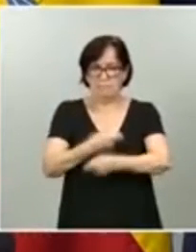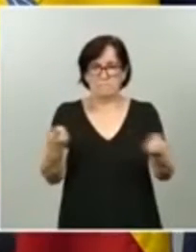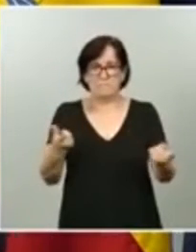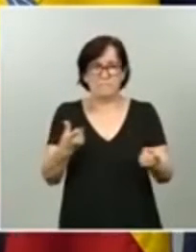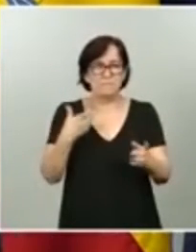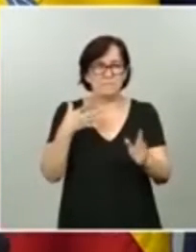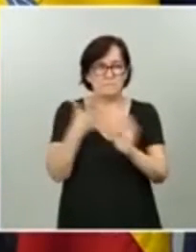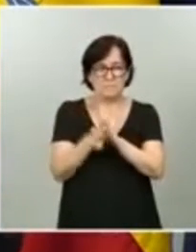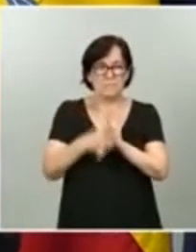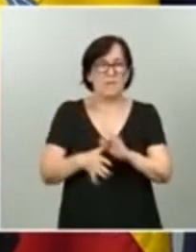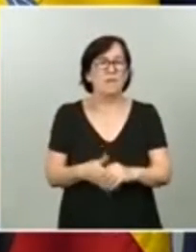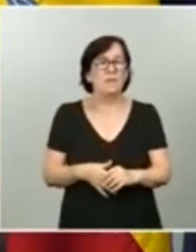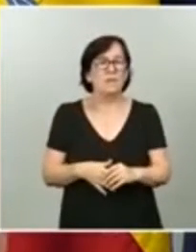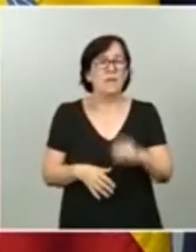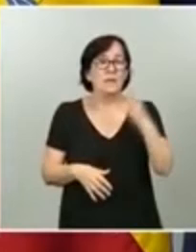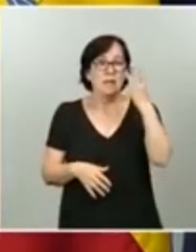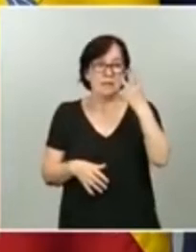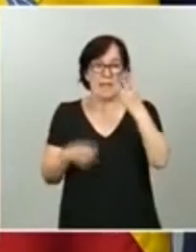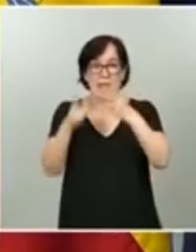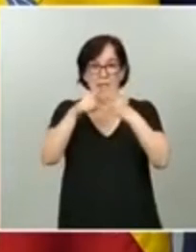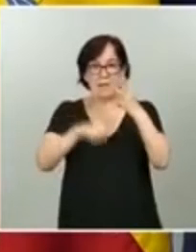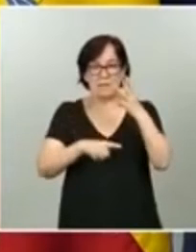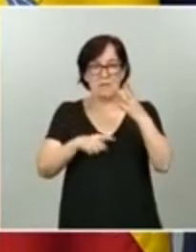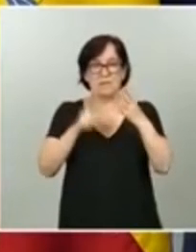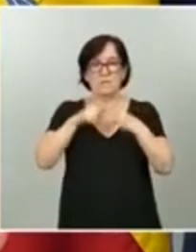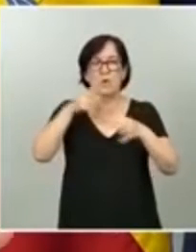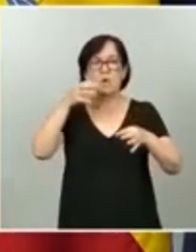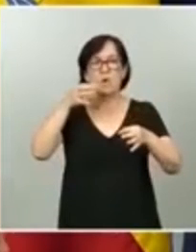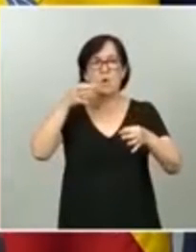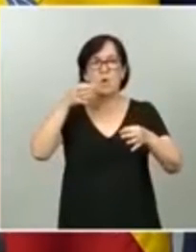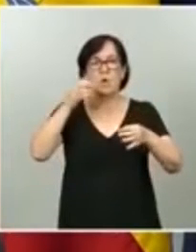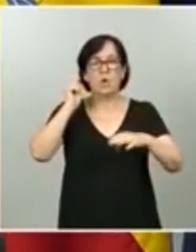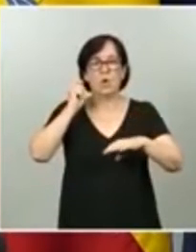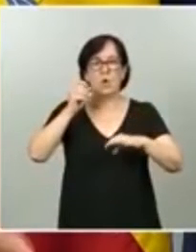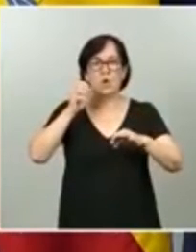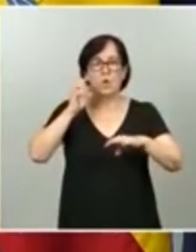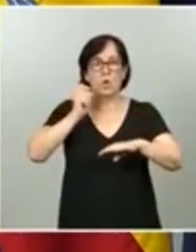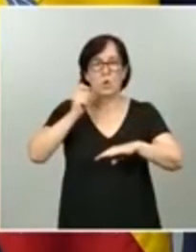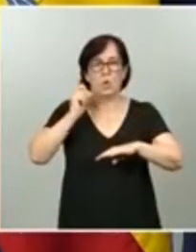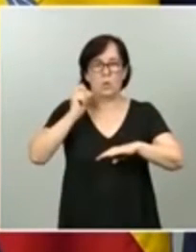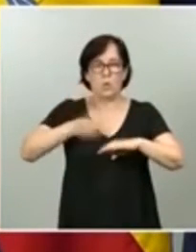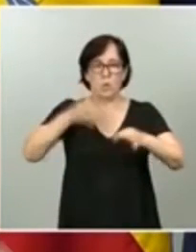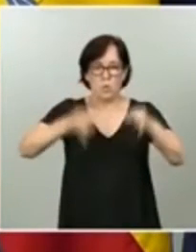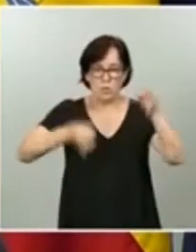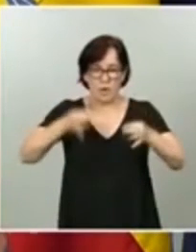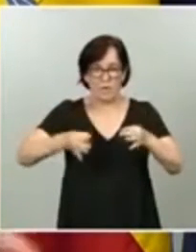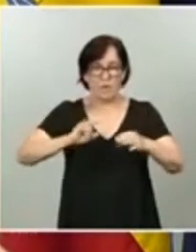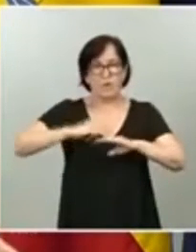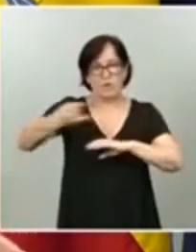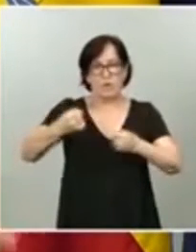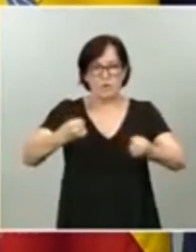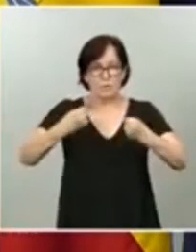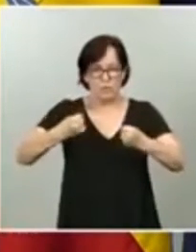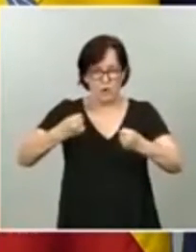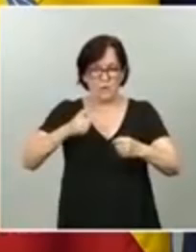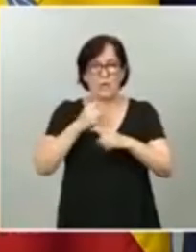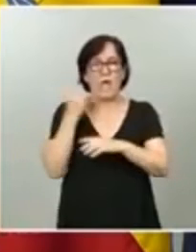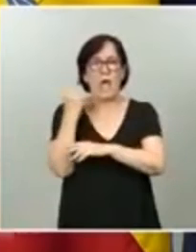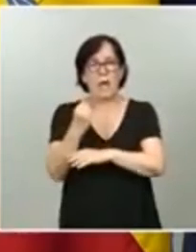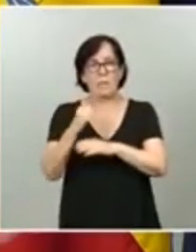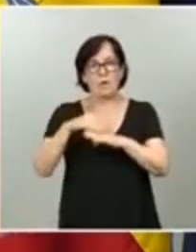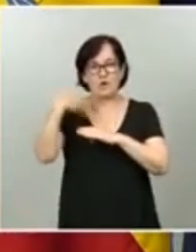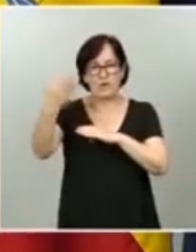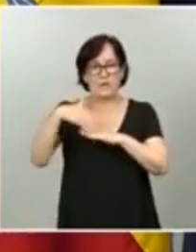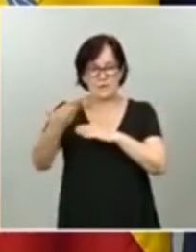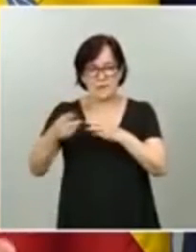a través de tres mecanismos, juzgados con autorrefuerzo, apoyos externos y después lo que hemos